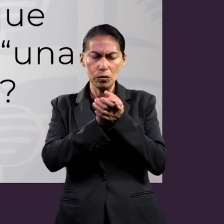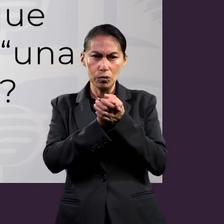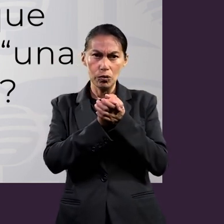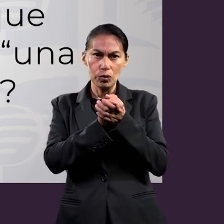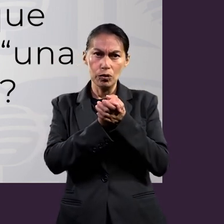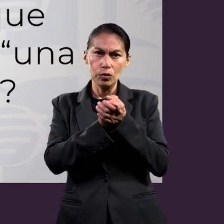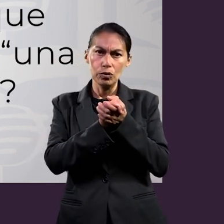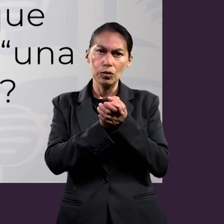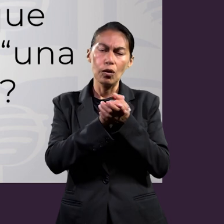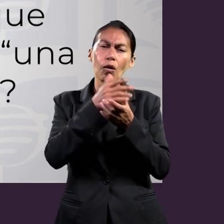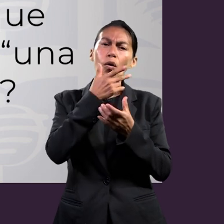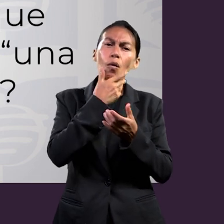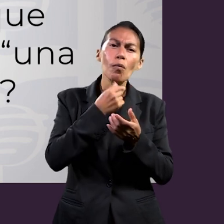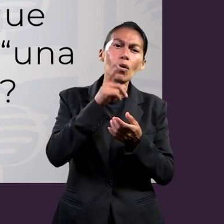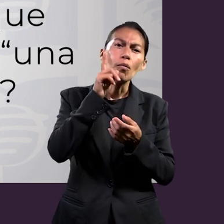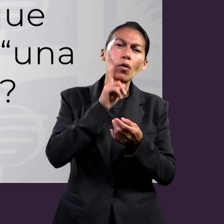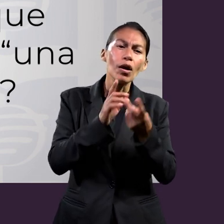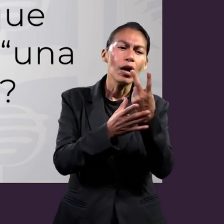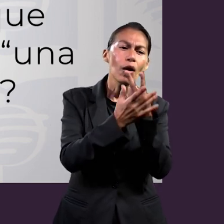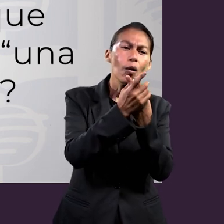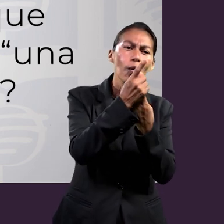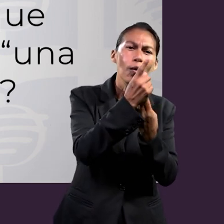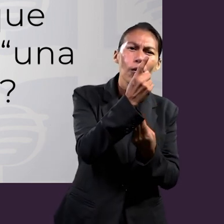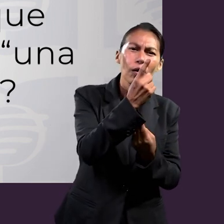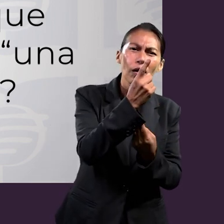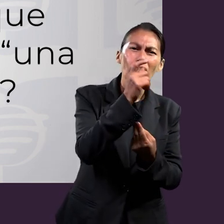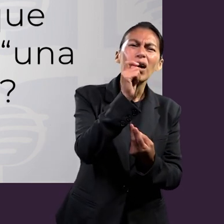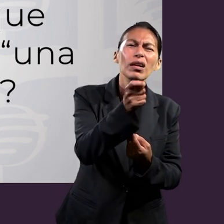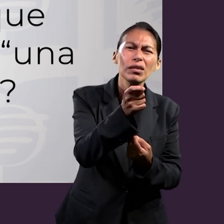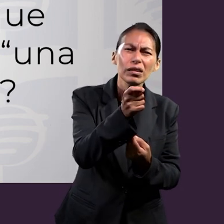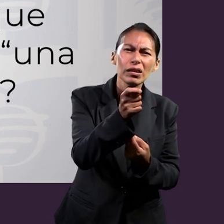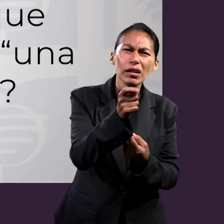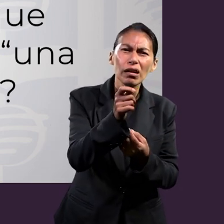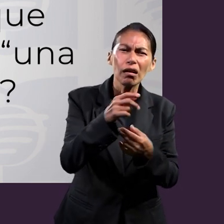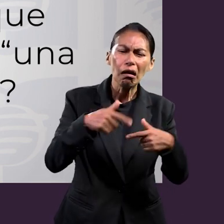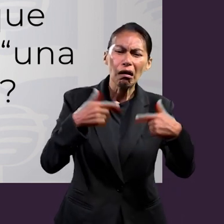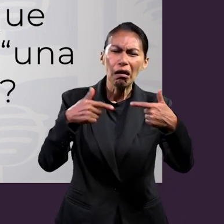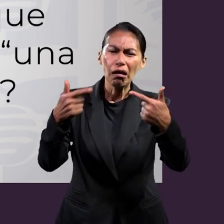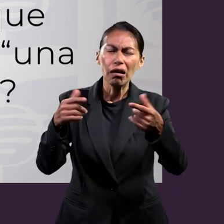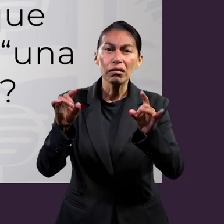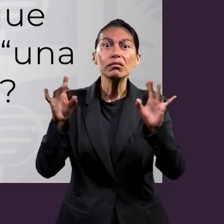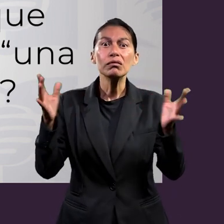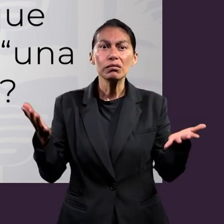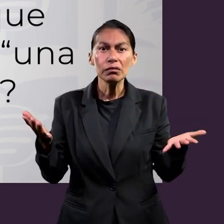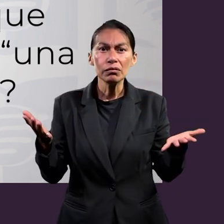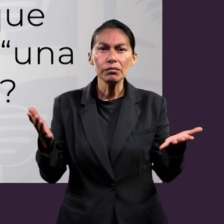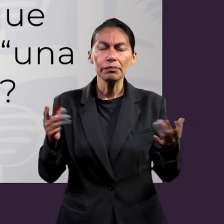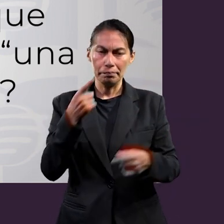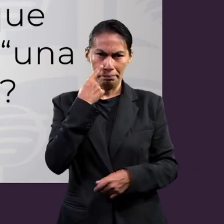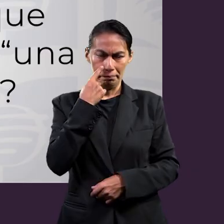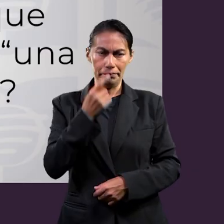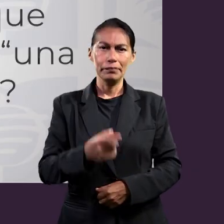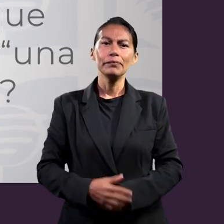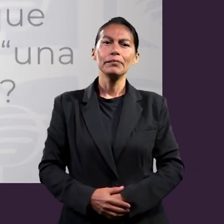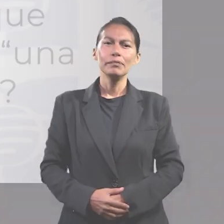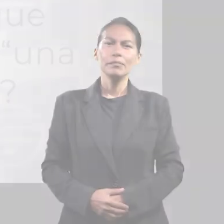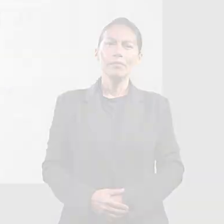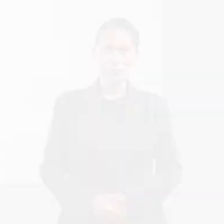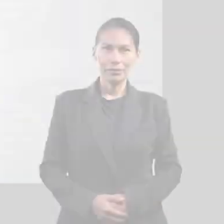declaración acerca de que el esposo y la esposa son una sola carne? Escuchemos.